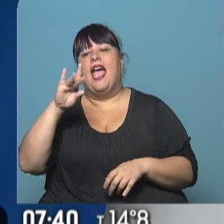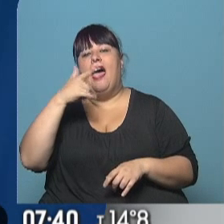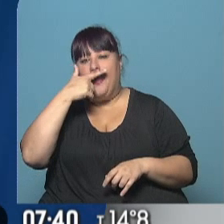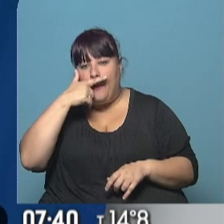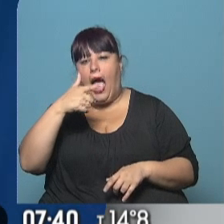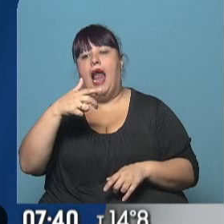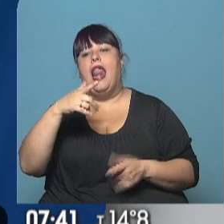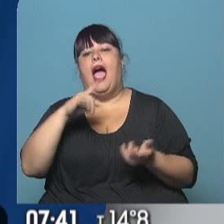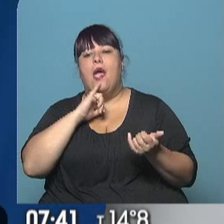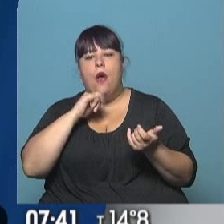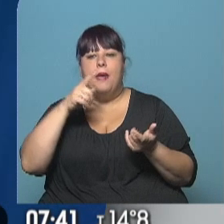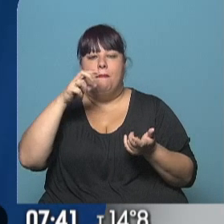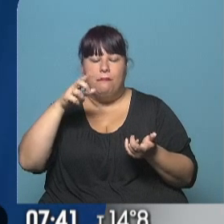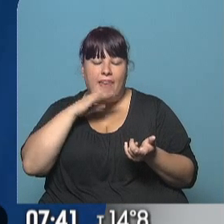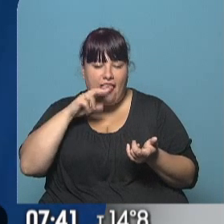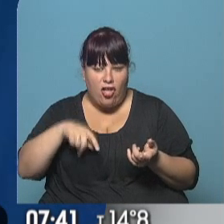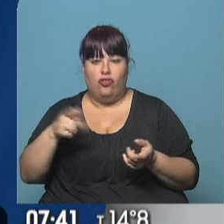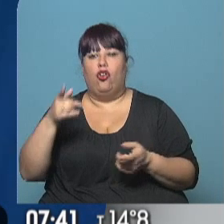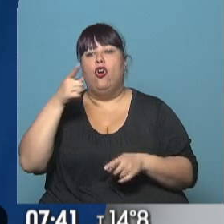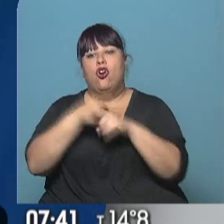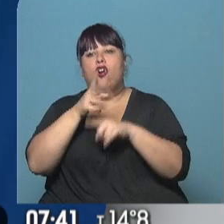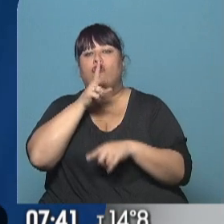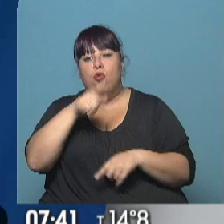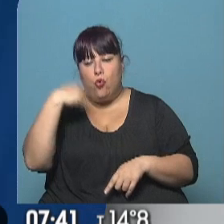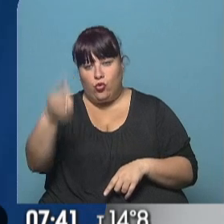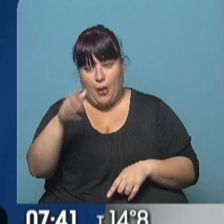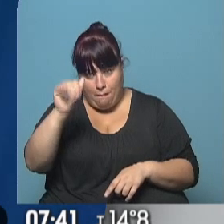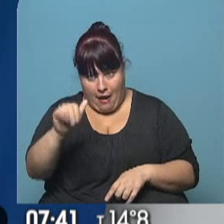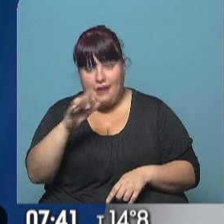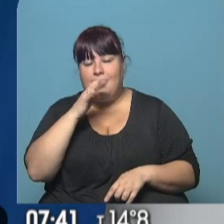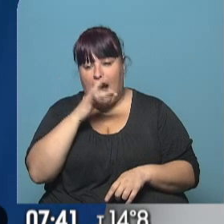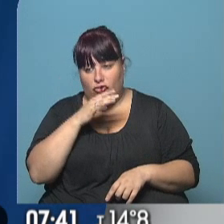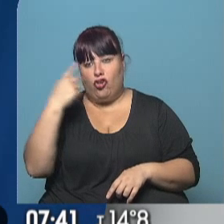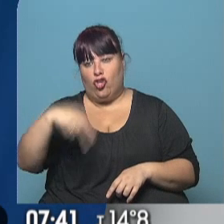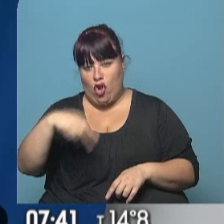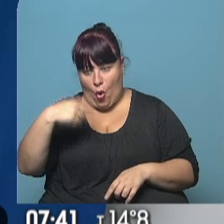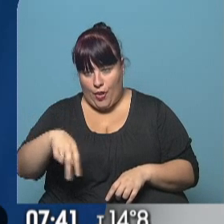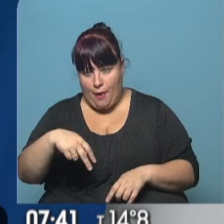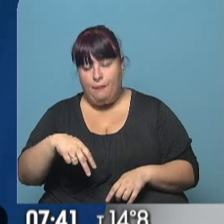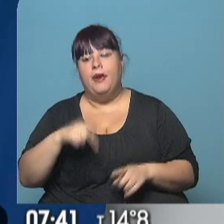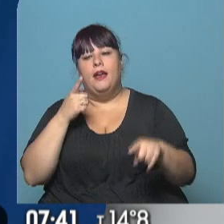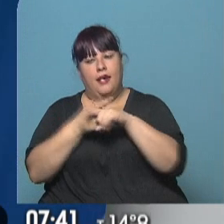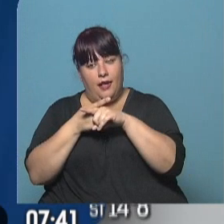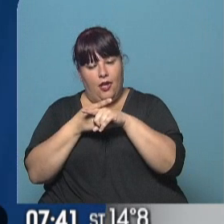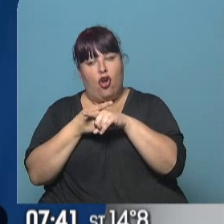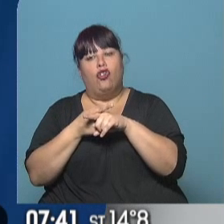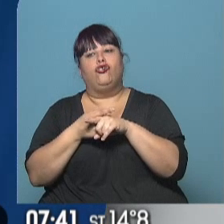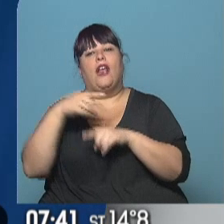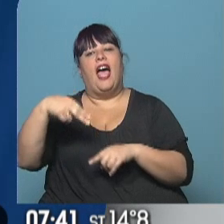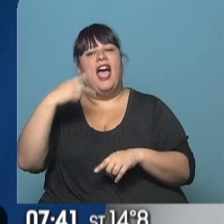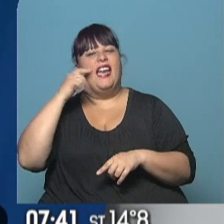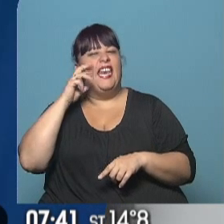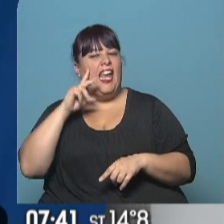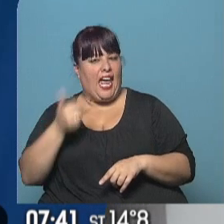Recordamos, el 11 ante Rusia en Moscú, el martes 14 de noviembre estarán enfrentando a